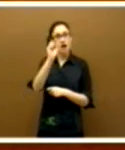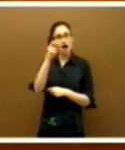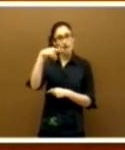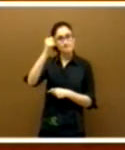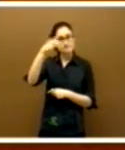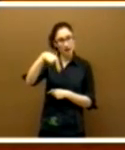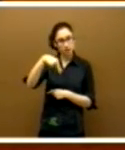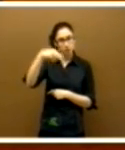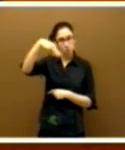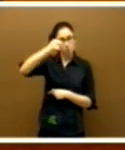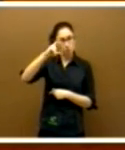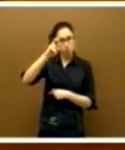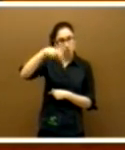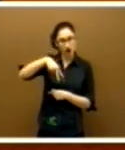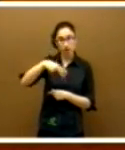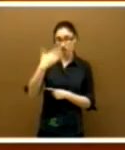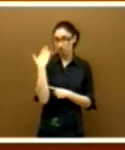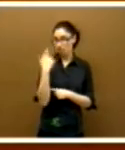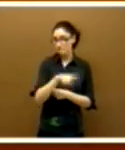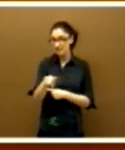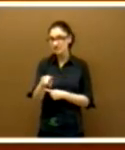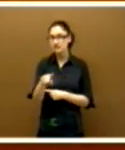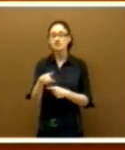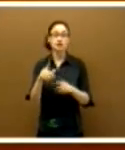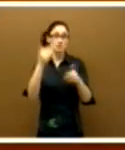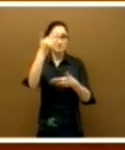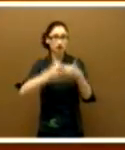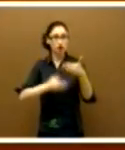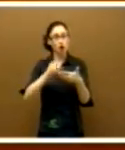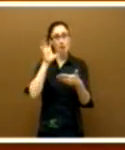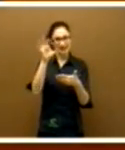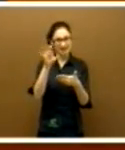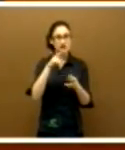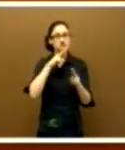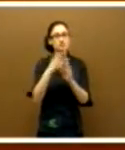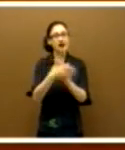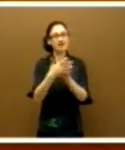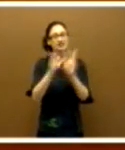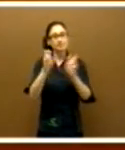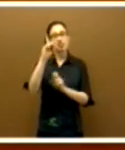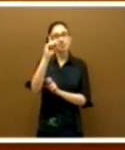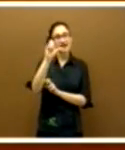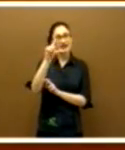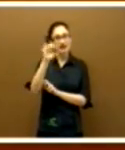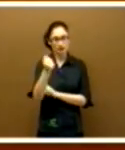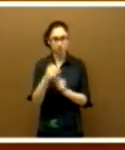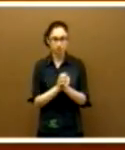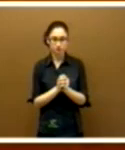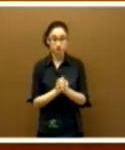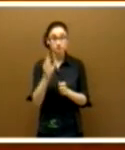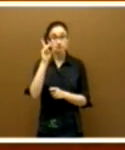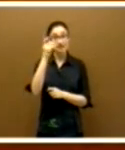Morán y publicada hace unos meses en el país. Habla de Delia. Delia, a sus